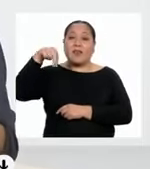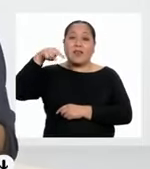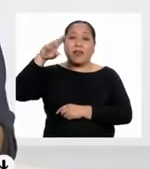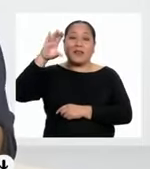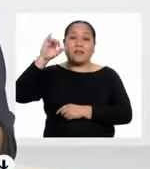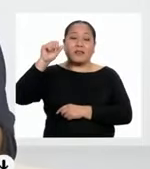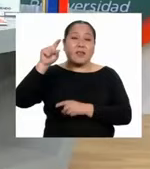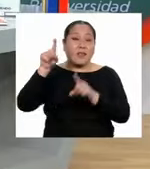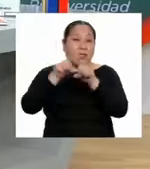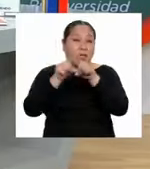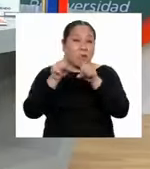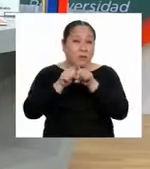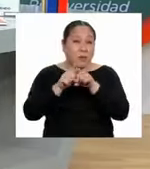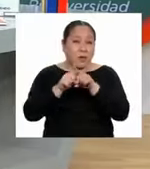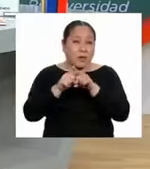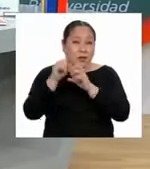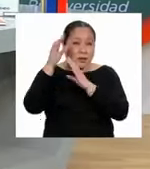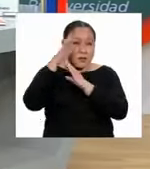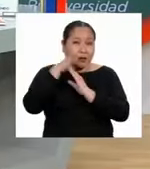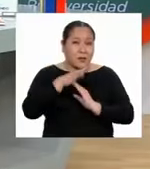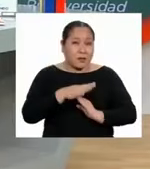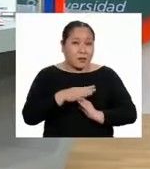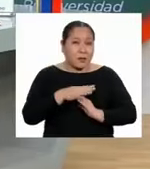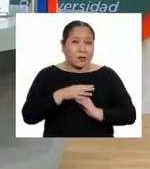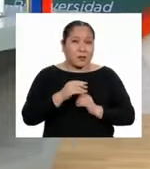agresión?